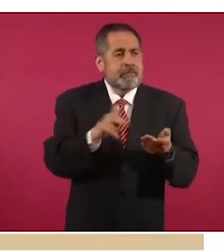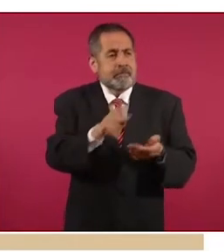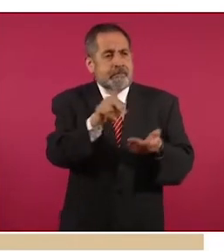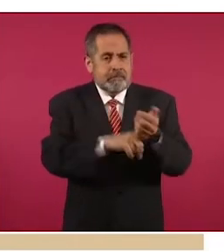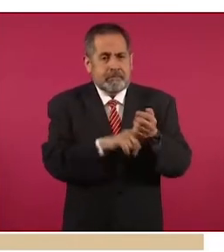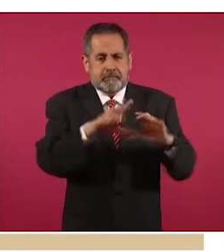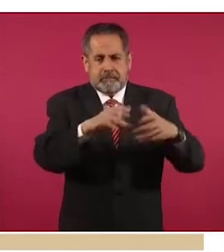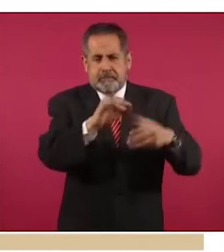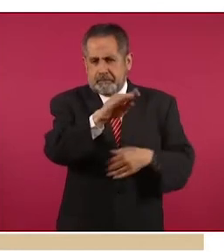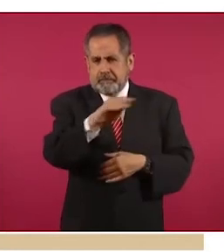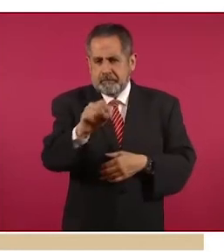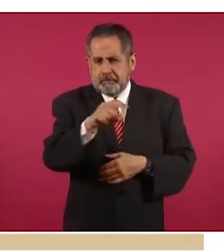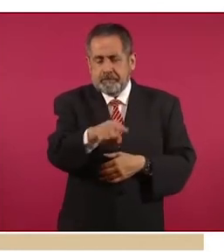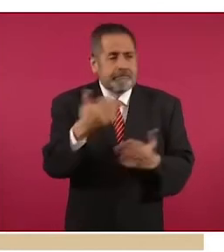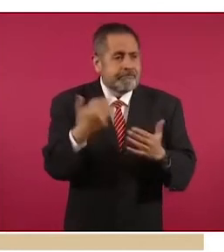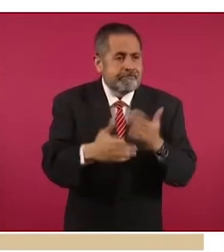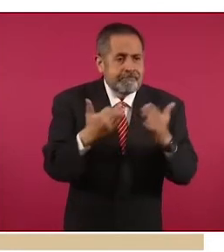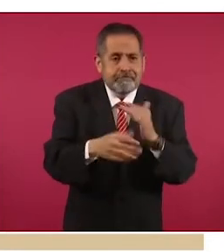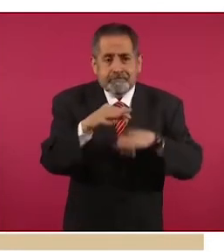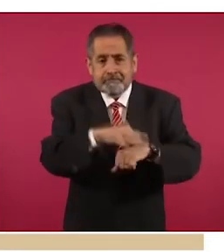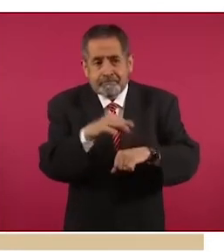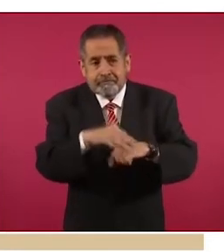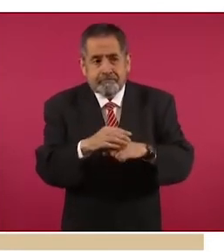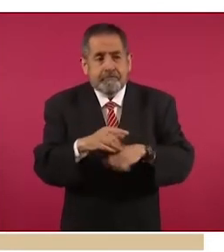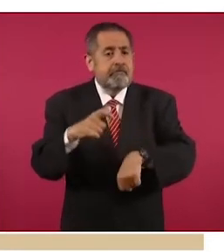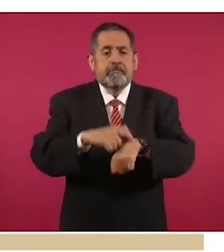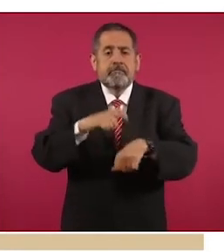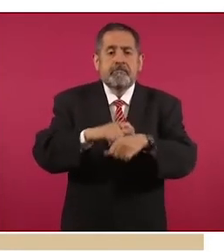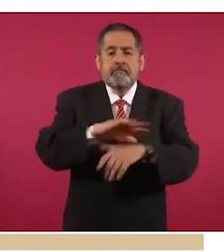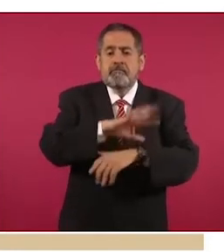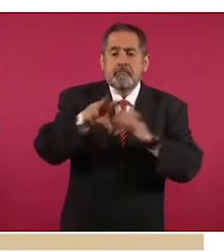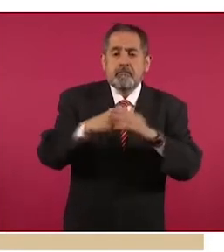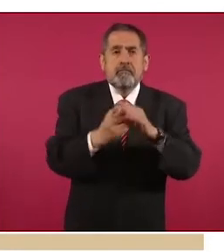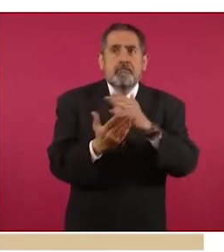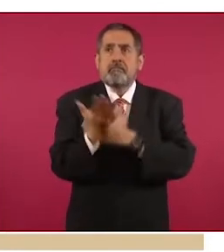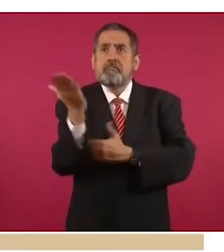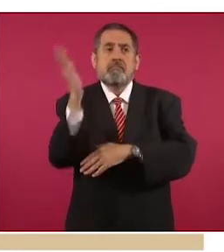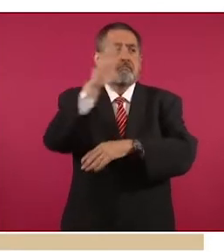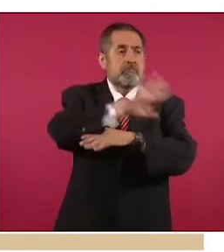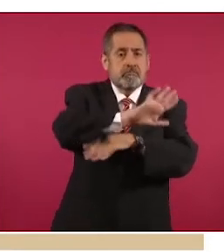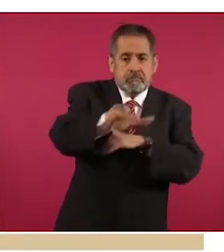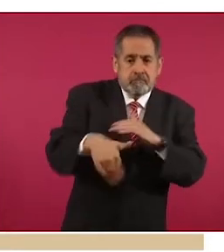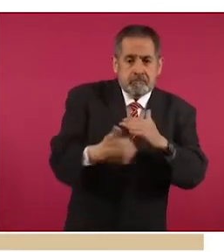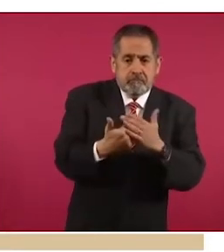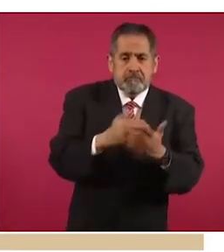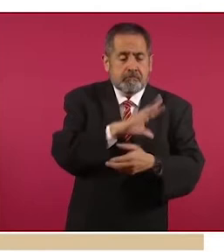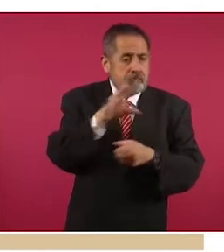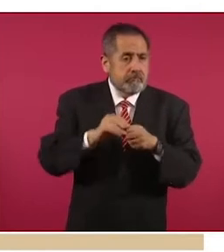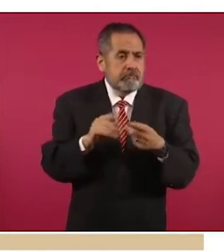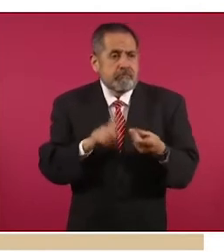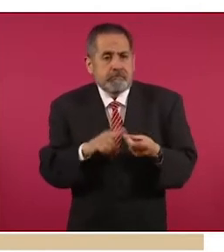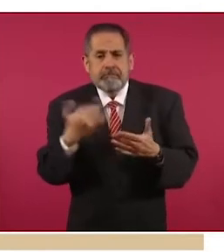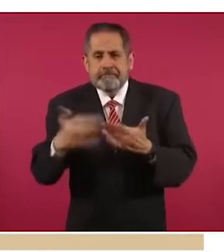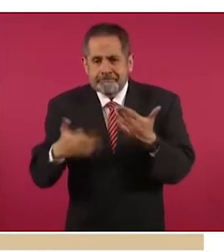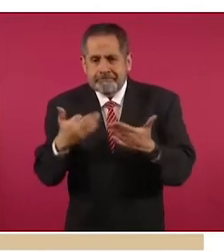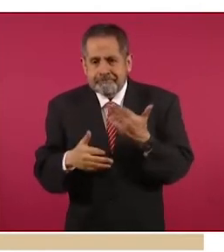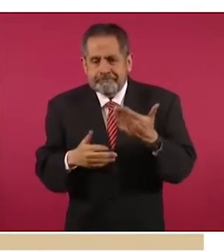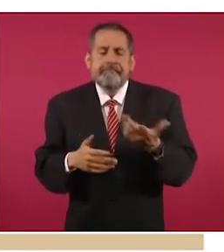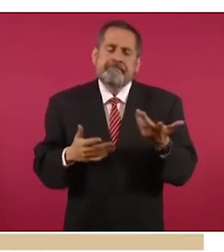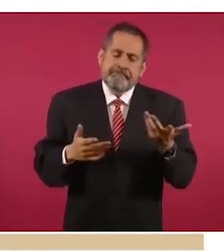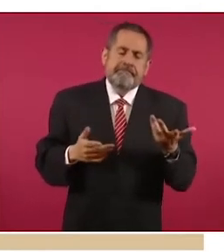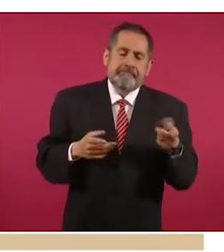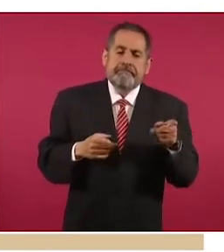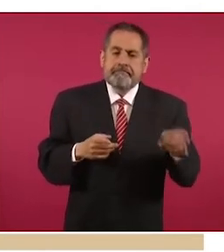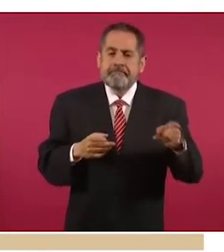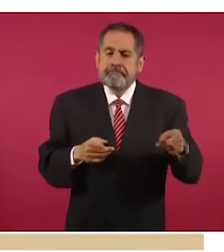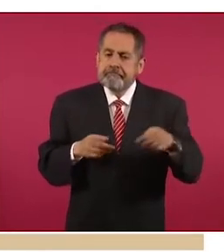el propio IMSS-Bienestar, para que entonces tengamos no solamente durante la mañana a los médicos, sino también durante la tarde,